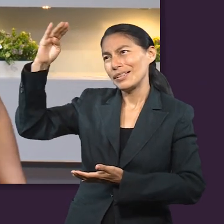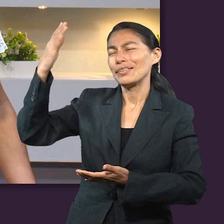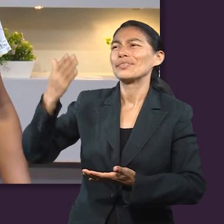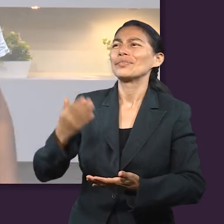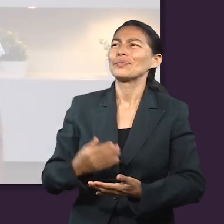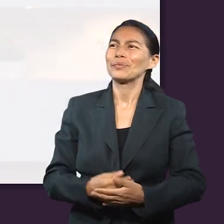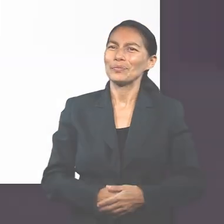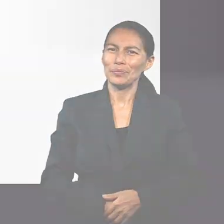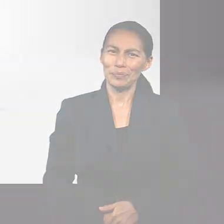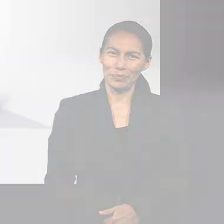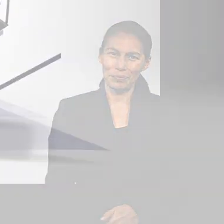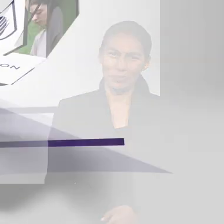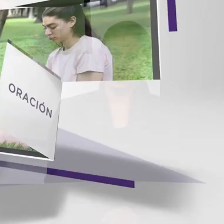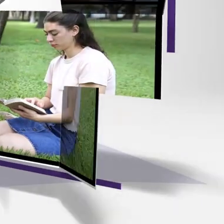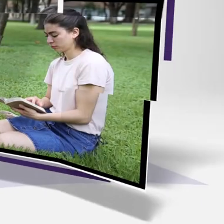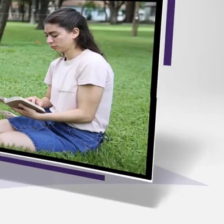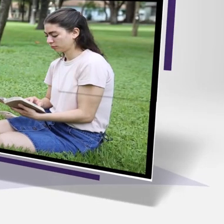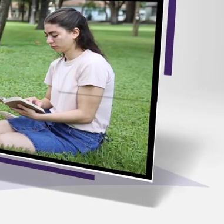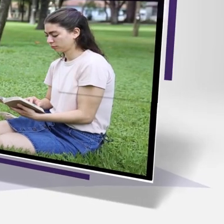del Señor.